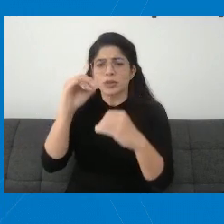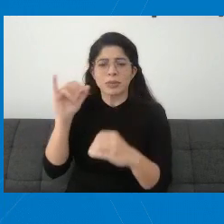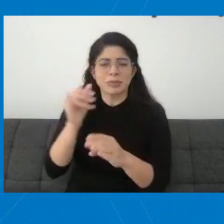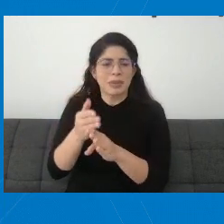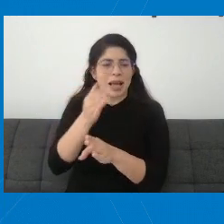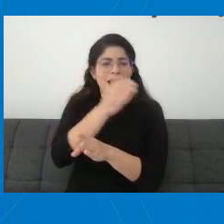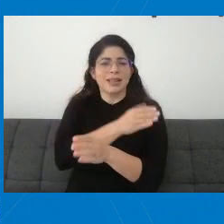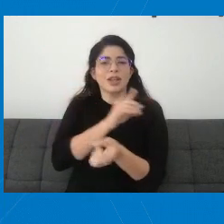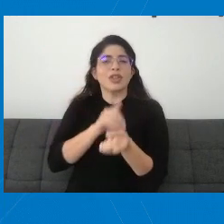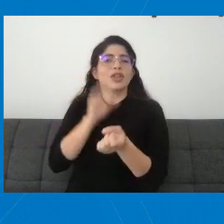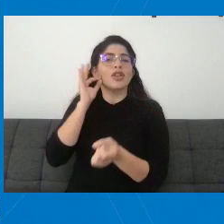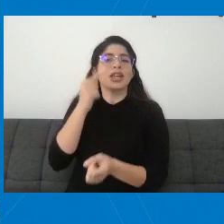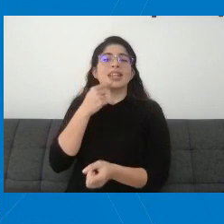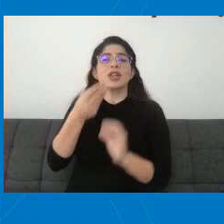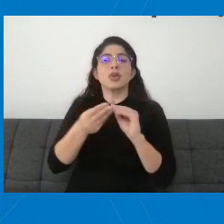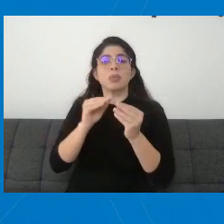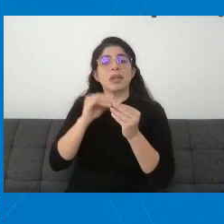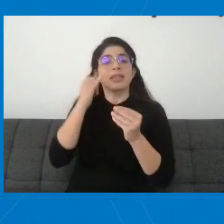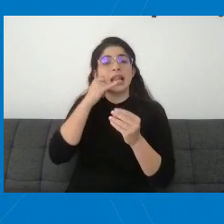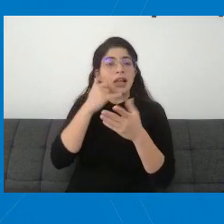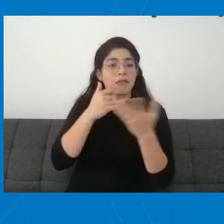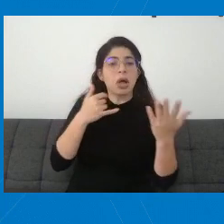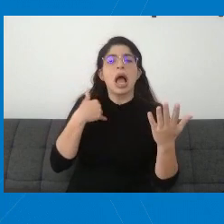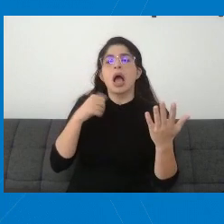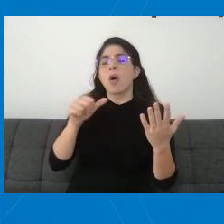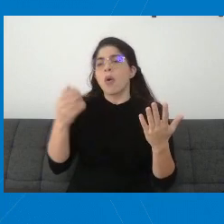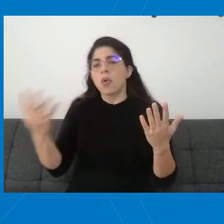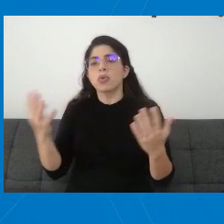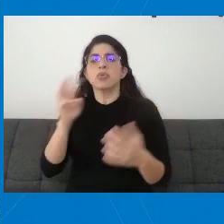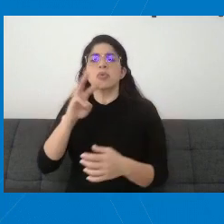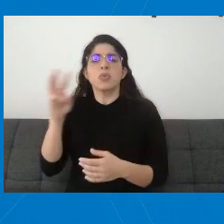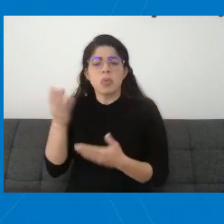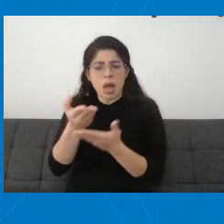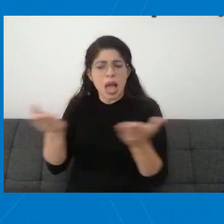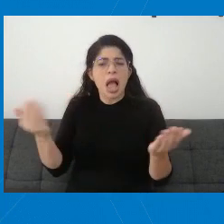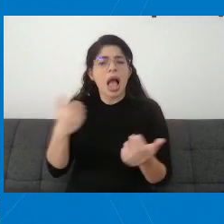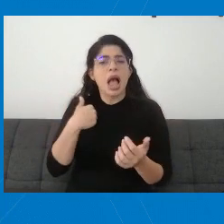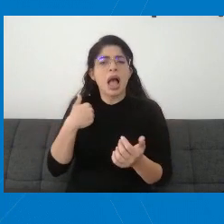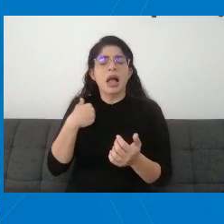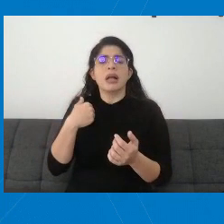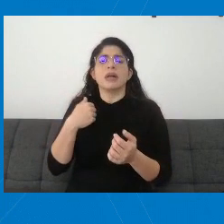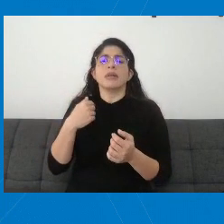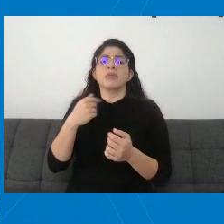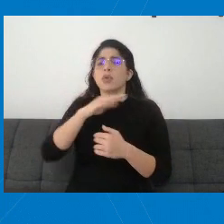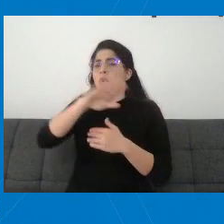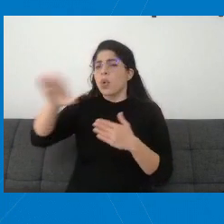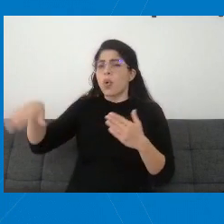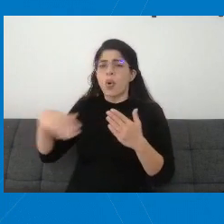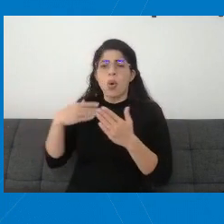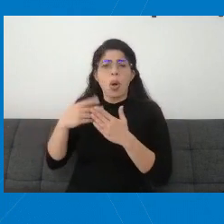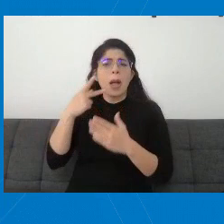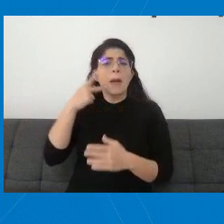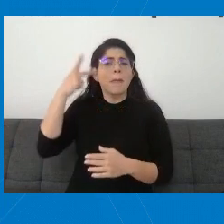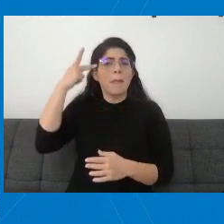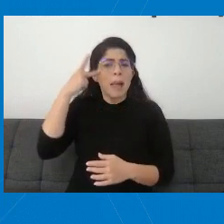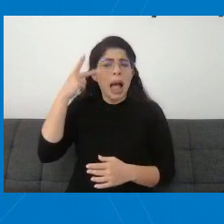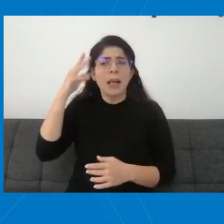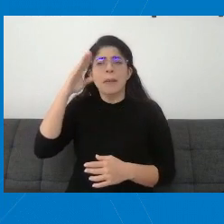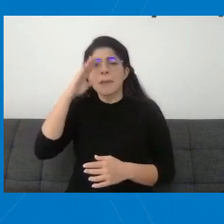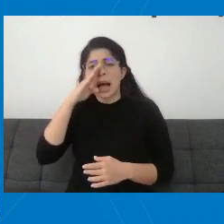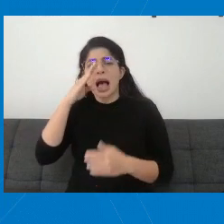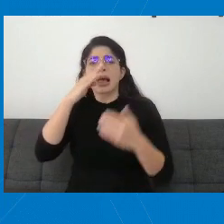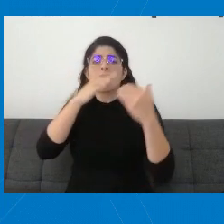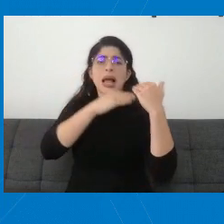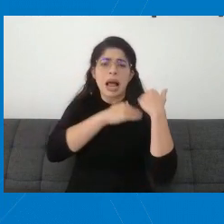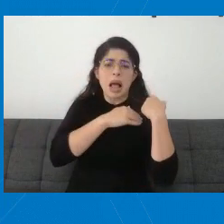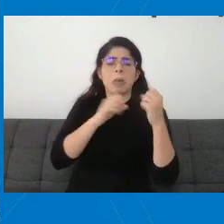Arguedas daba de números de teléfono, de sitios web, donde realmente todos los padres, madres y encargados